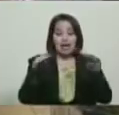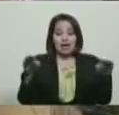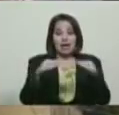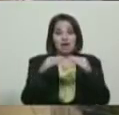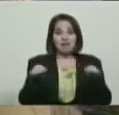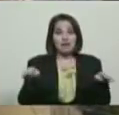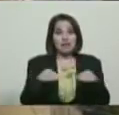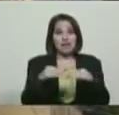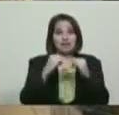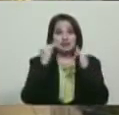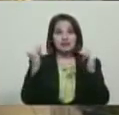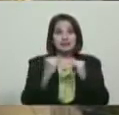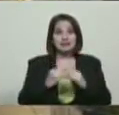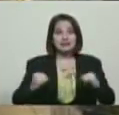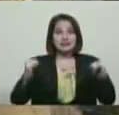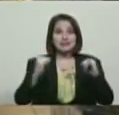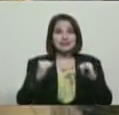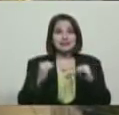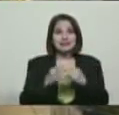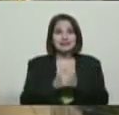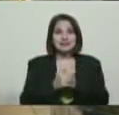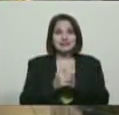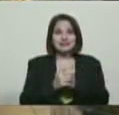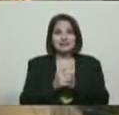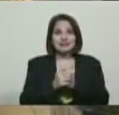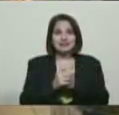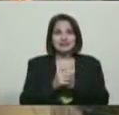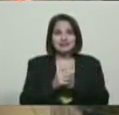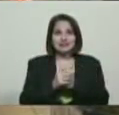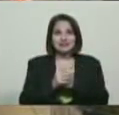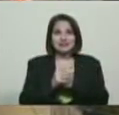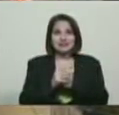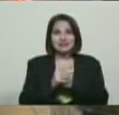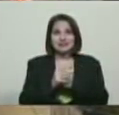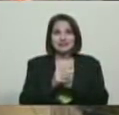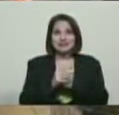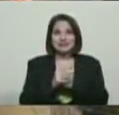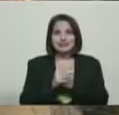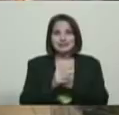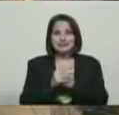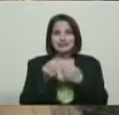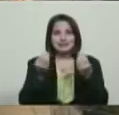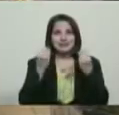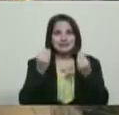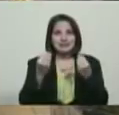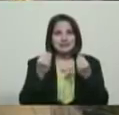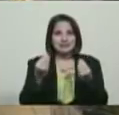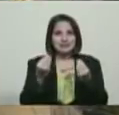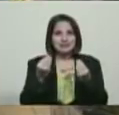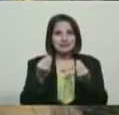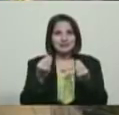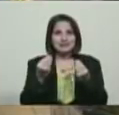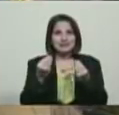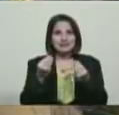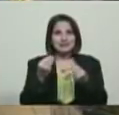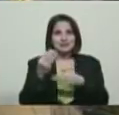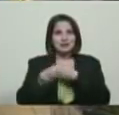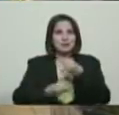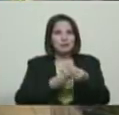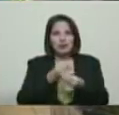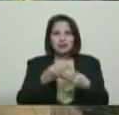noticias para las navidades, los clas pendientes, ya está lista la logística